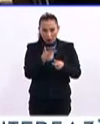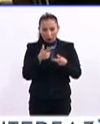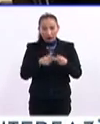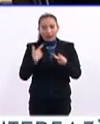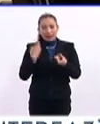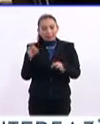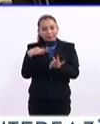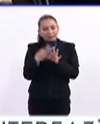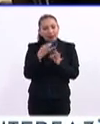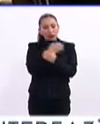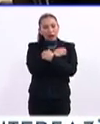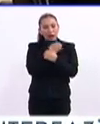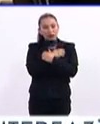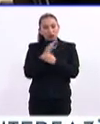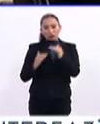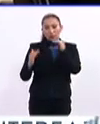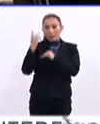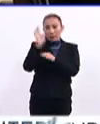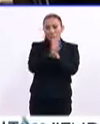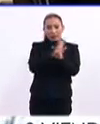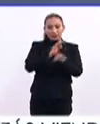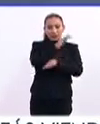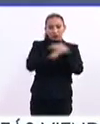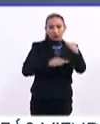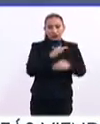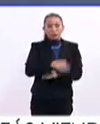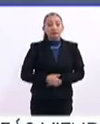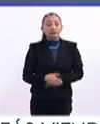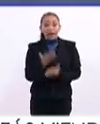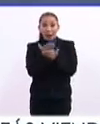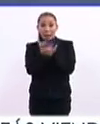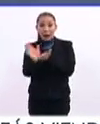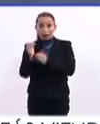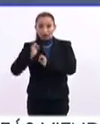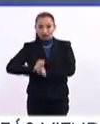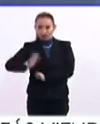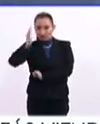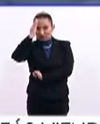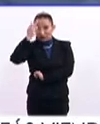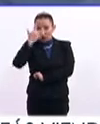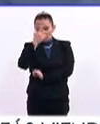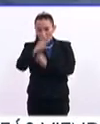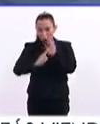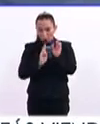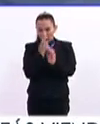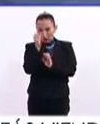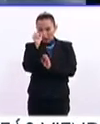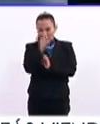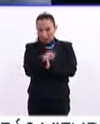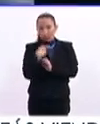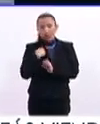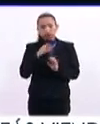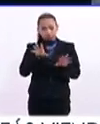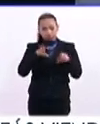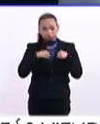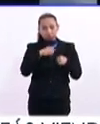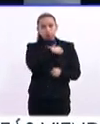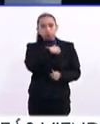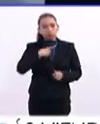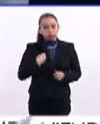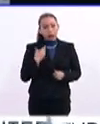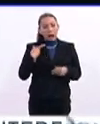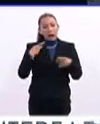pertinencia de la educación superior en beneficio de la sociedad. Por su parte, los rectores de estas ocho universidades asumieron el compromiso de